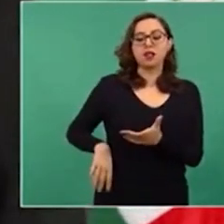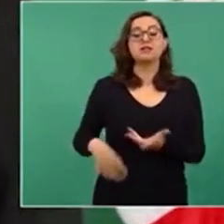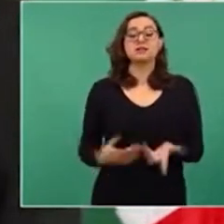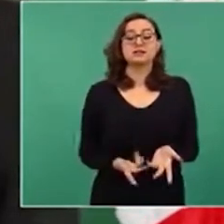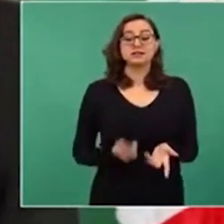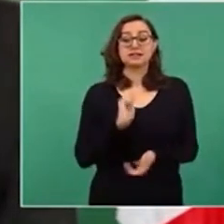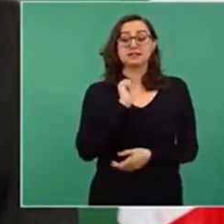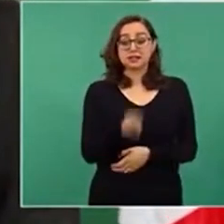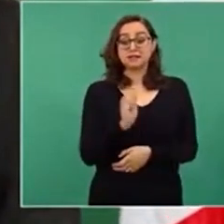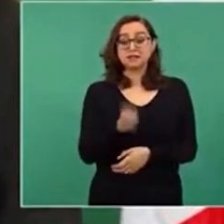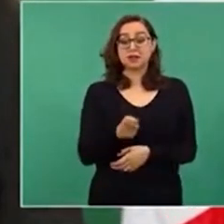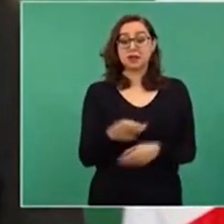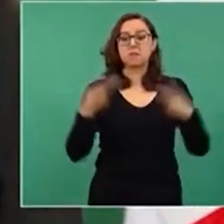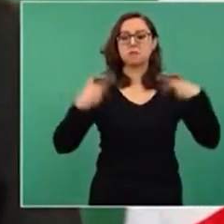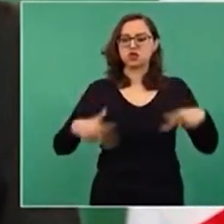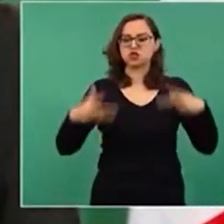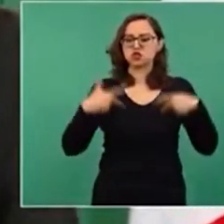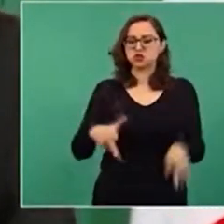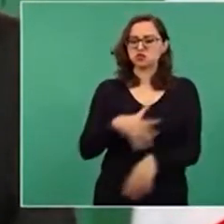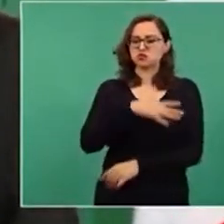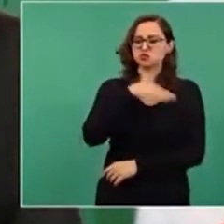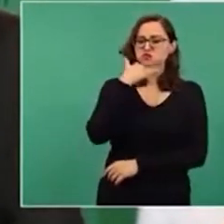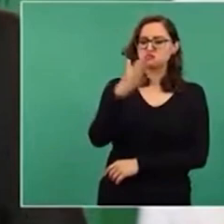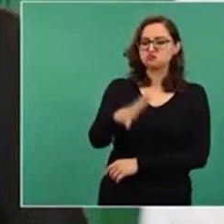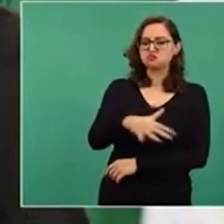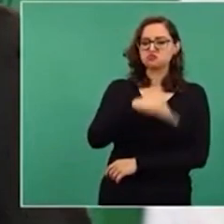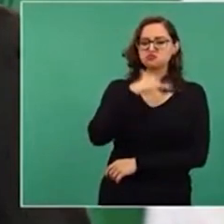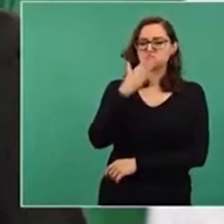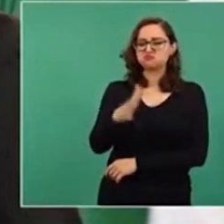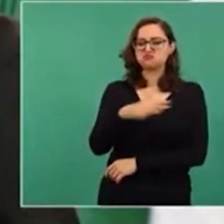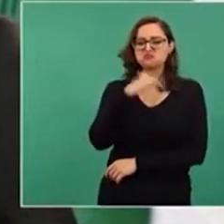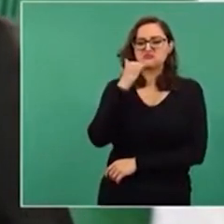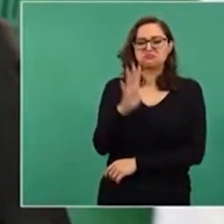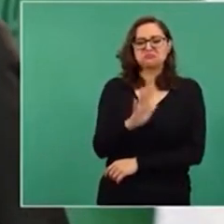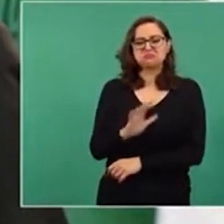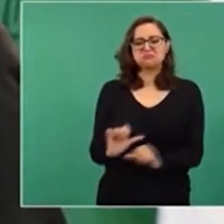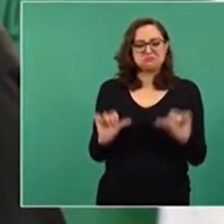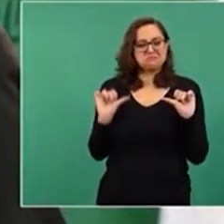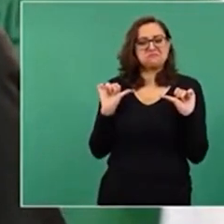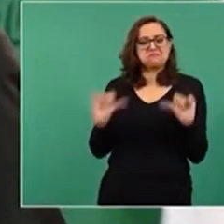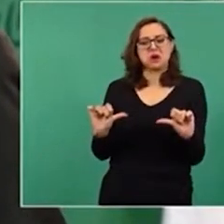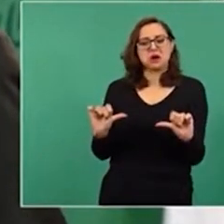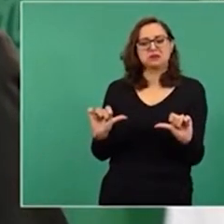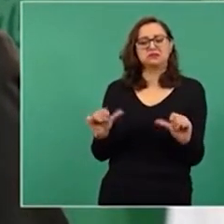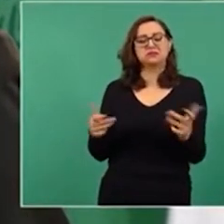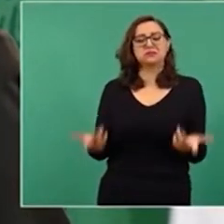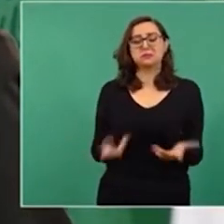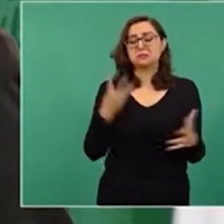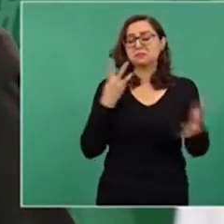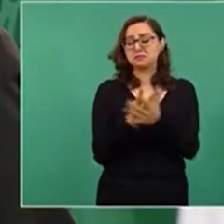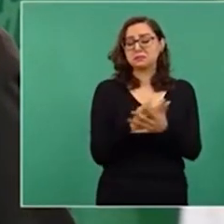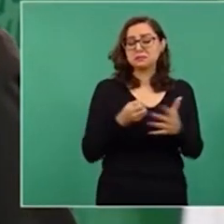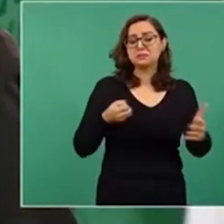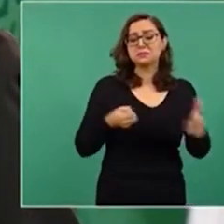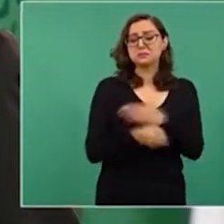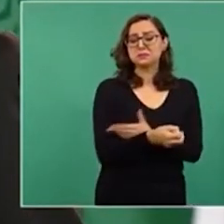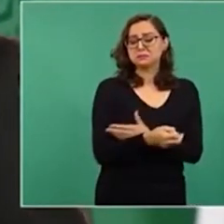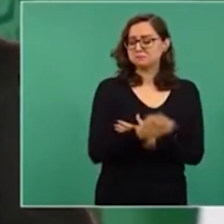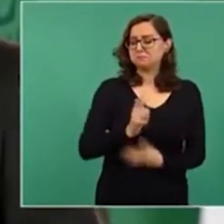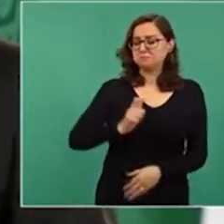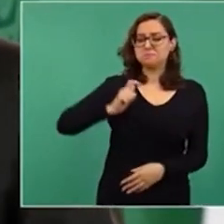tenía la posibilidad de salir bajo fianza. Eso se